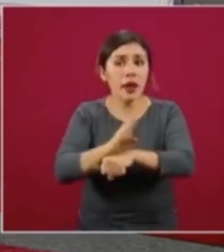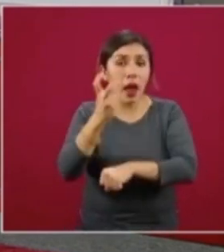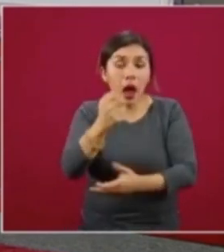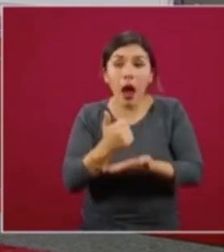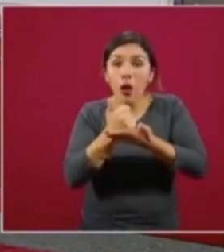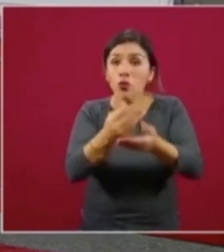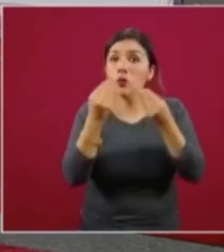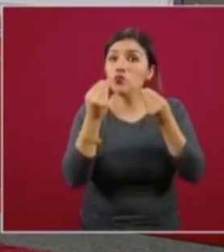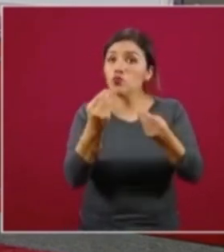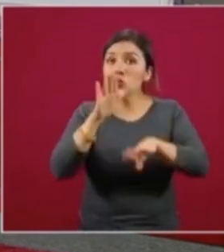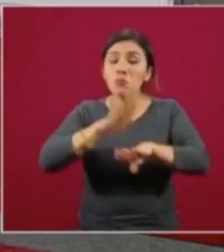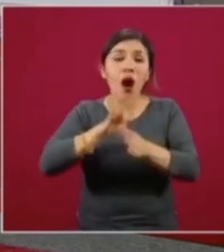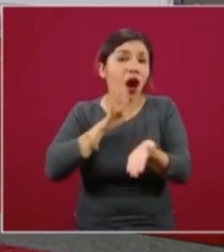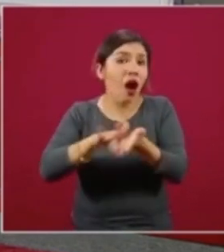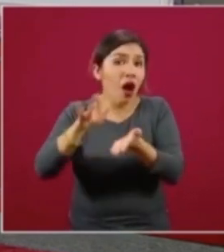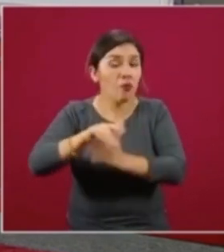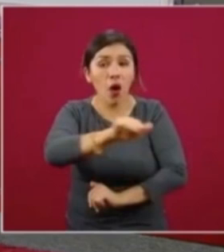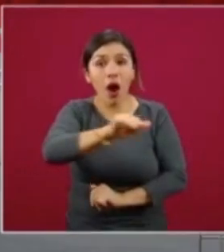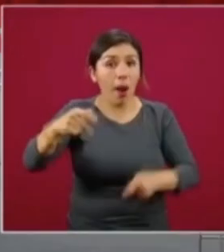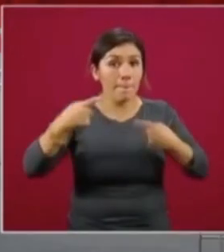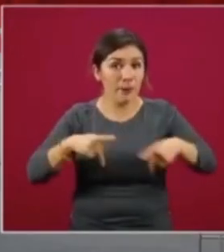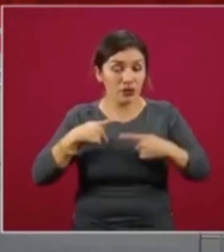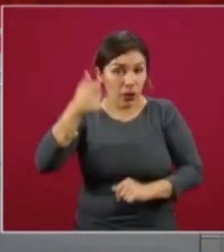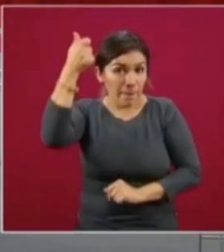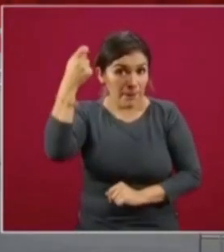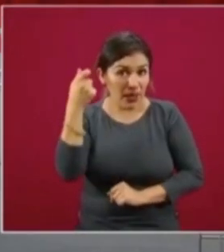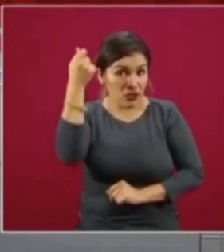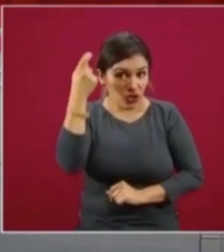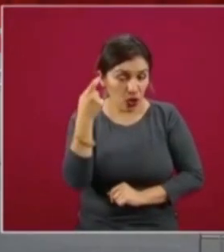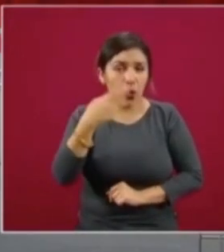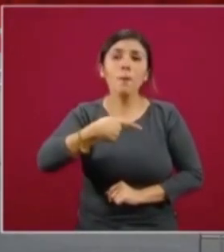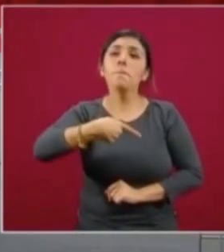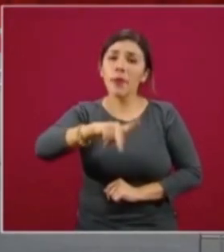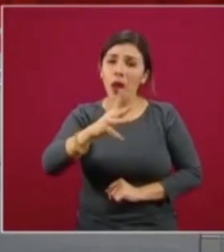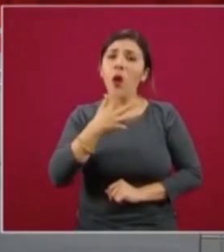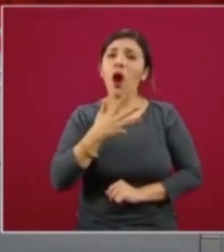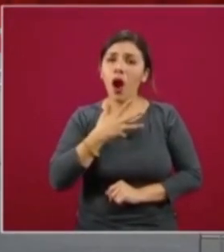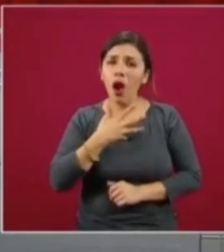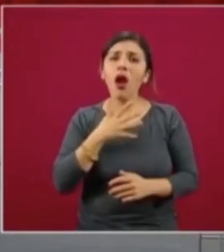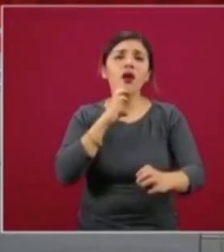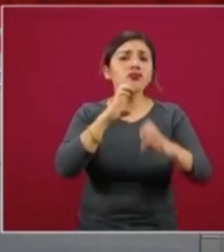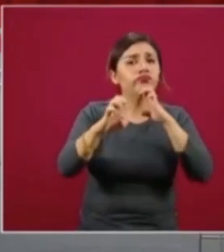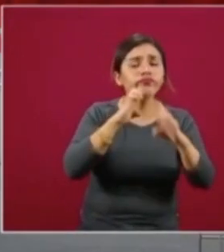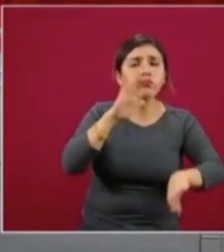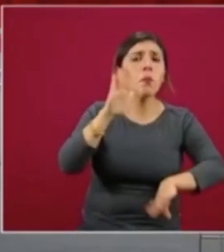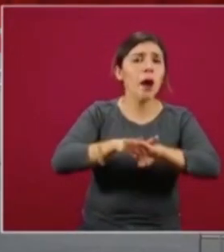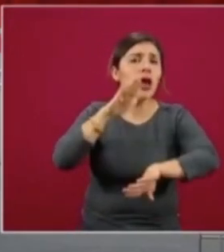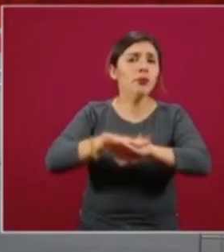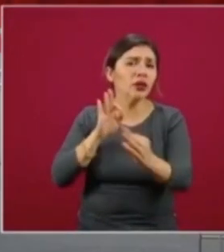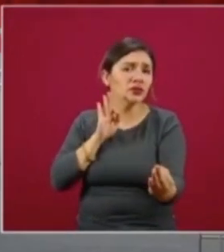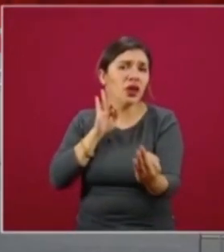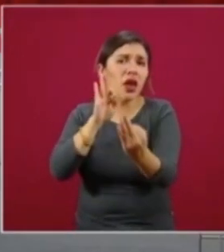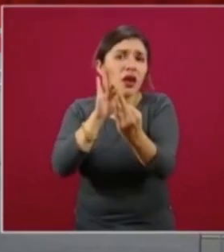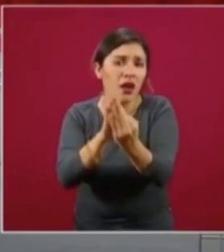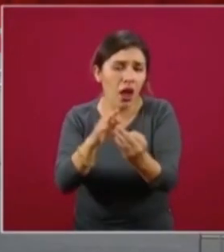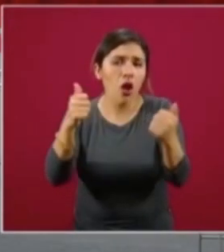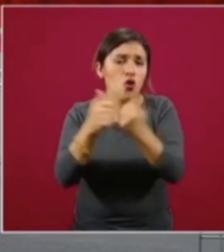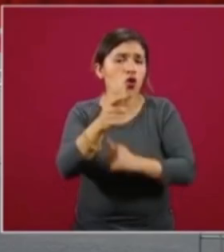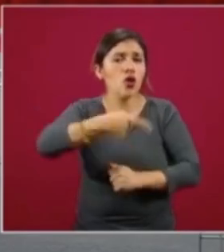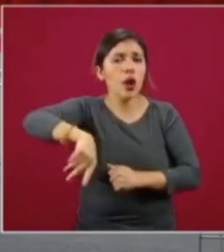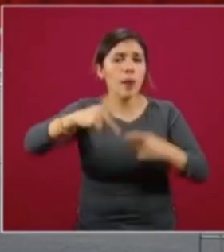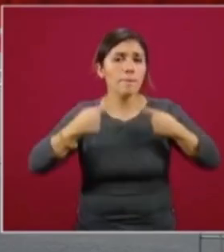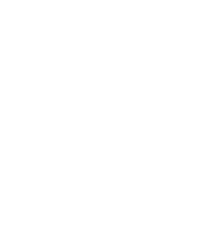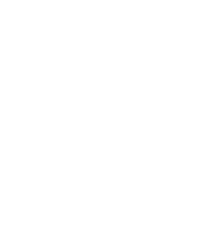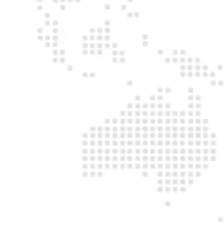este momento está apoyando no sólo a las pensiones, pero vamos a tener una interlocución cada vez más cercana con nuestros